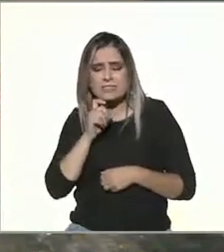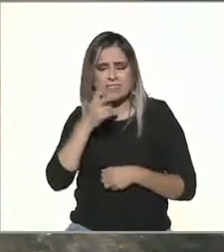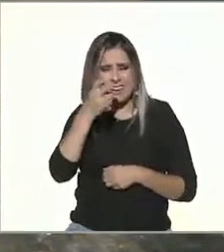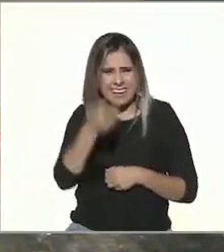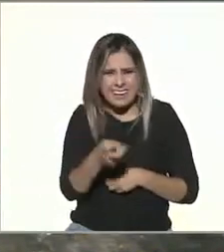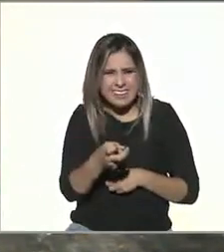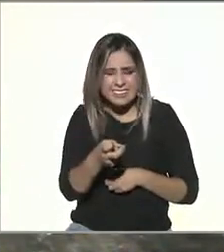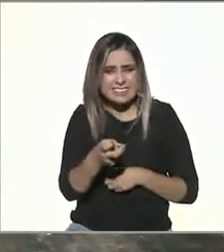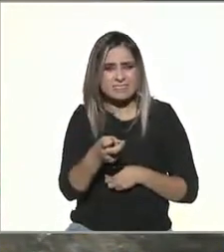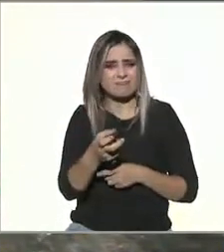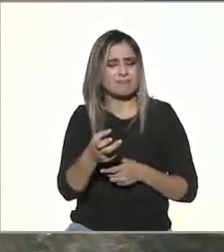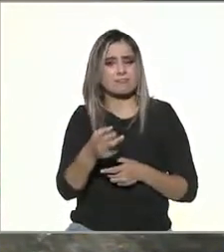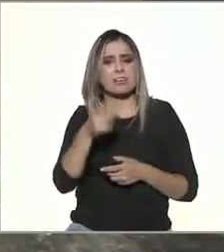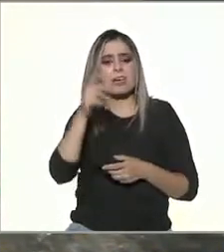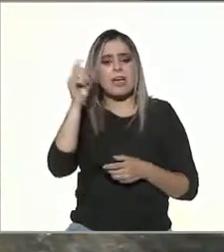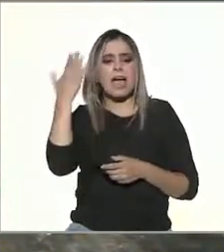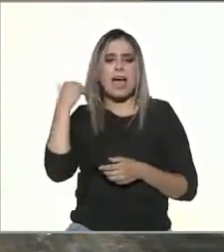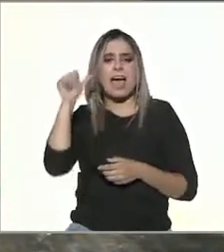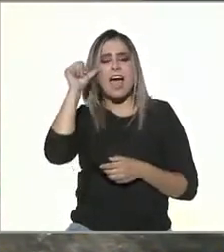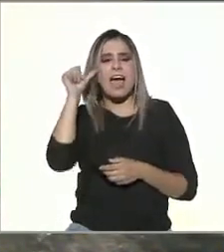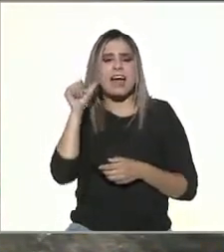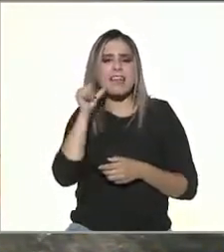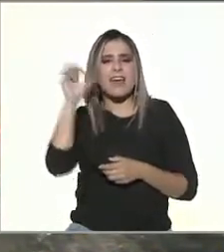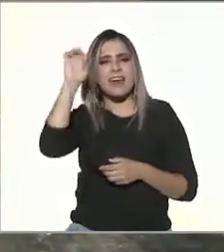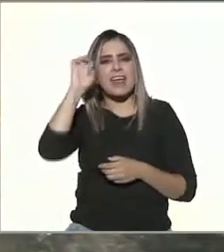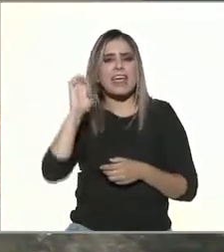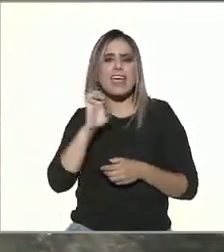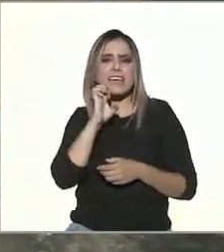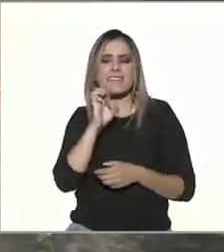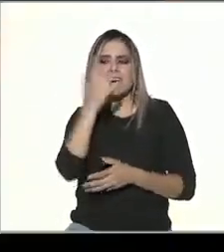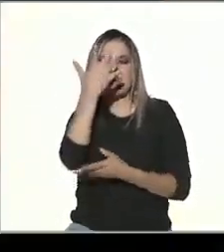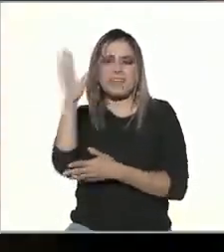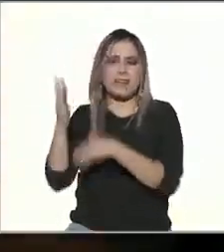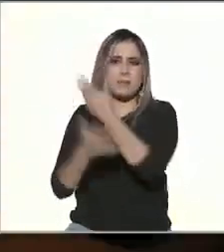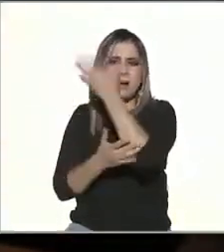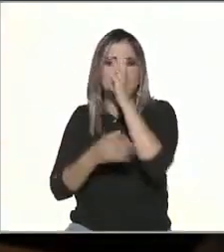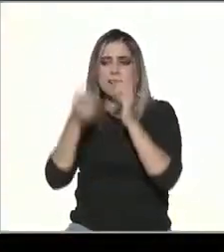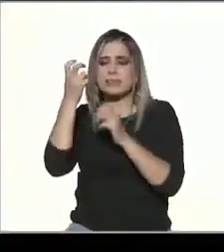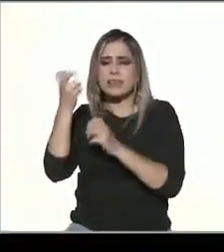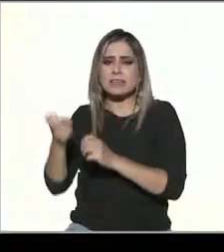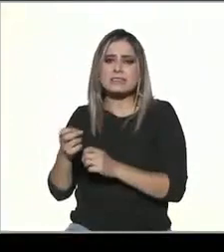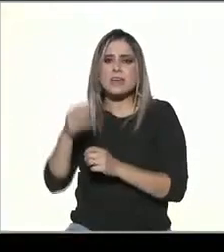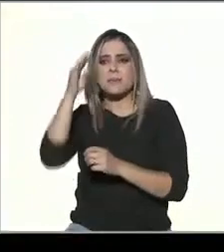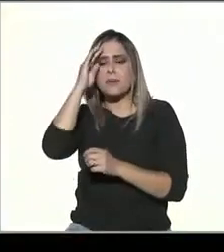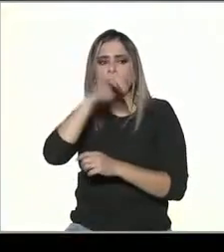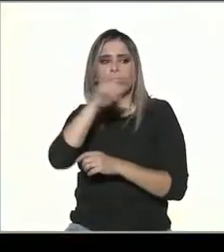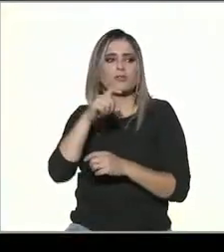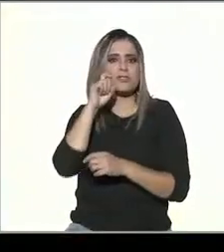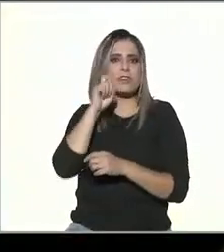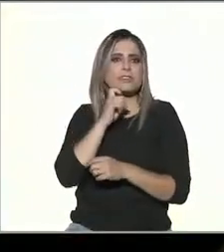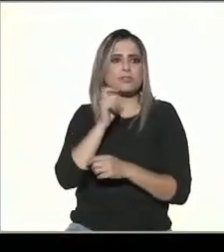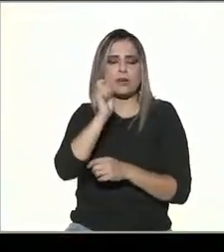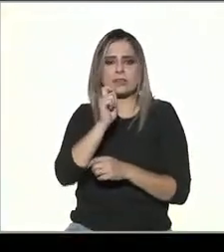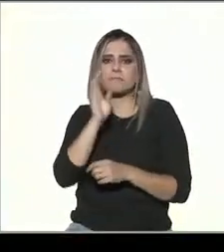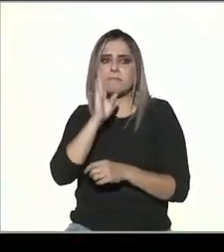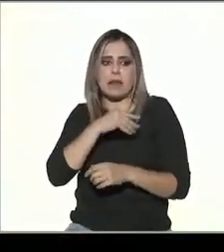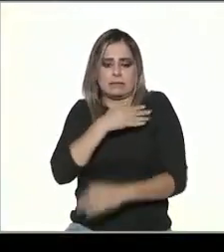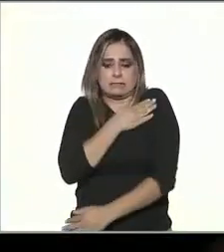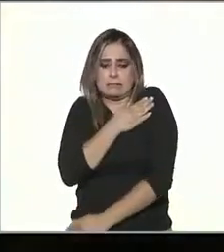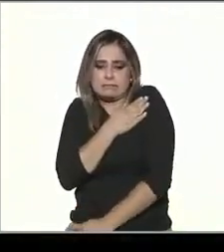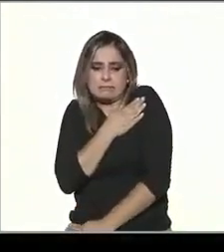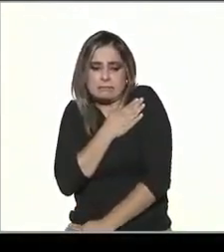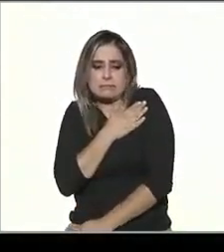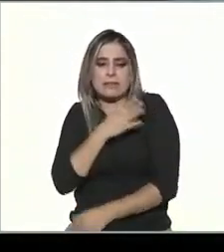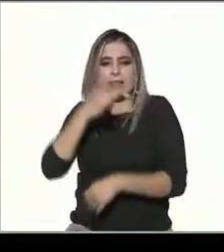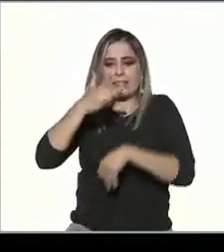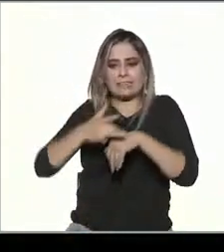desde que corrieron Adán y Eva del paraíso el sexo es culpable se tapan luego luego ya no pueden estar